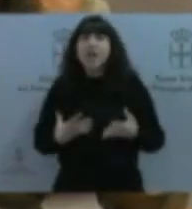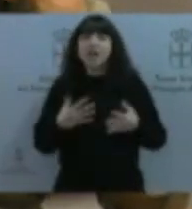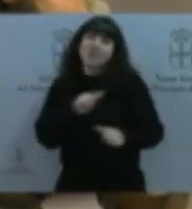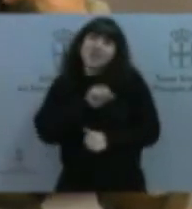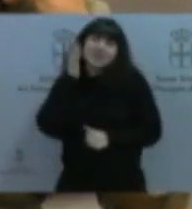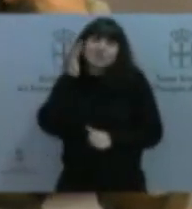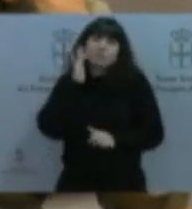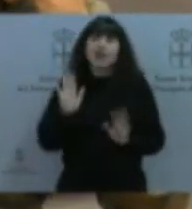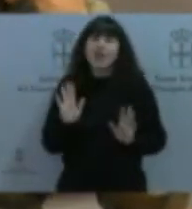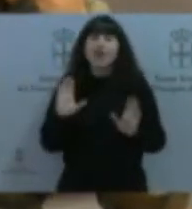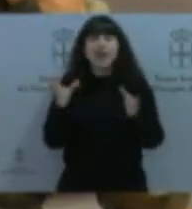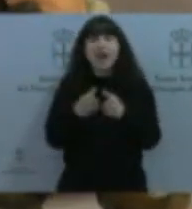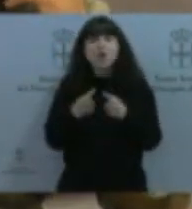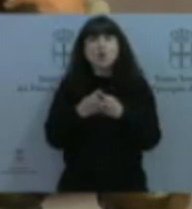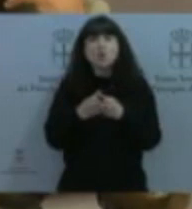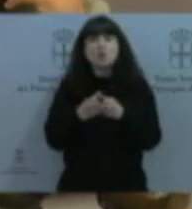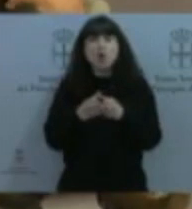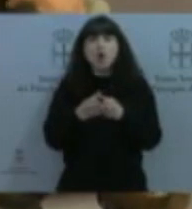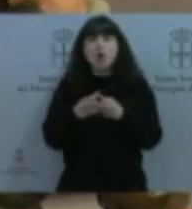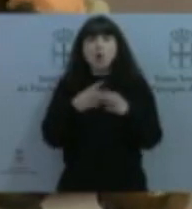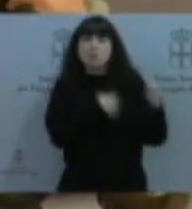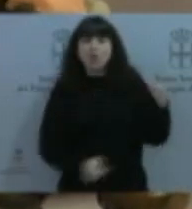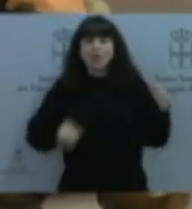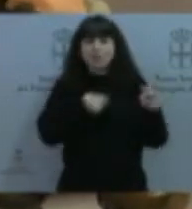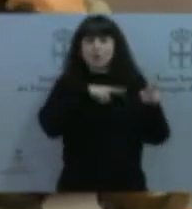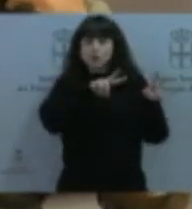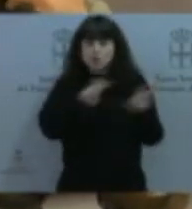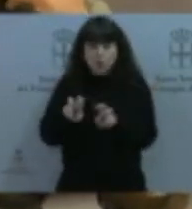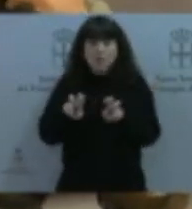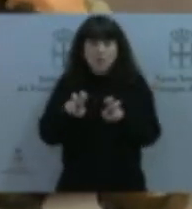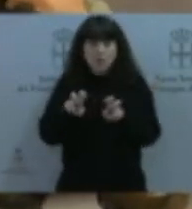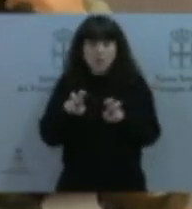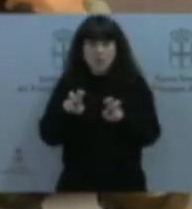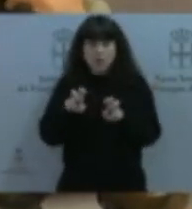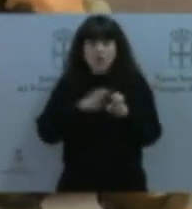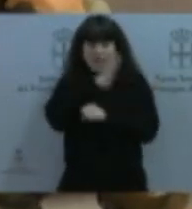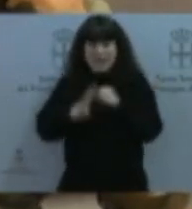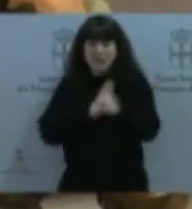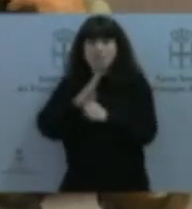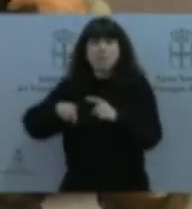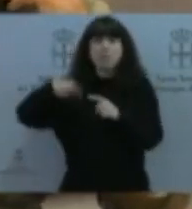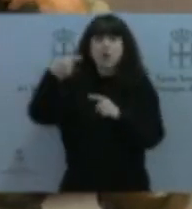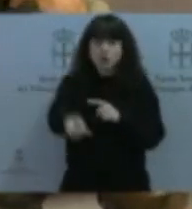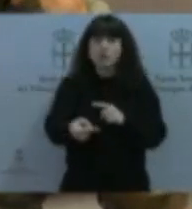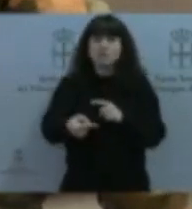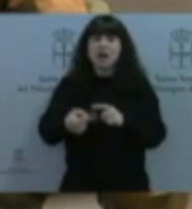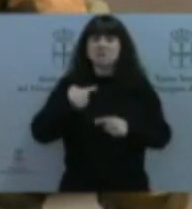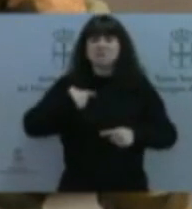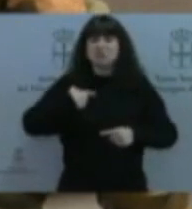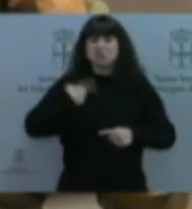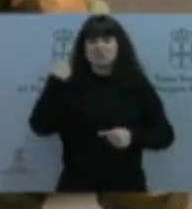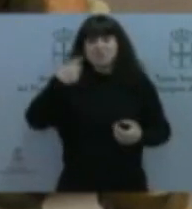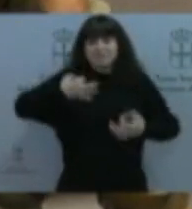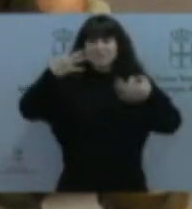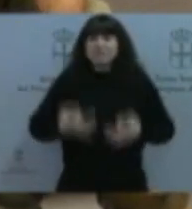Podemos Asturias, que entra en la próxima legislatura, estoy segura de que estará a la altura, seguirá trabajando, como